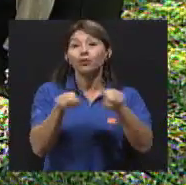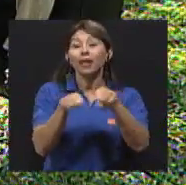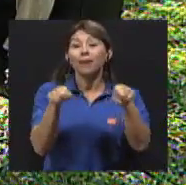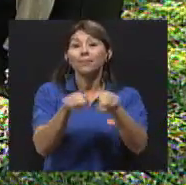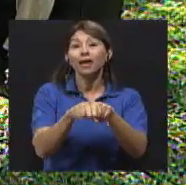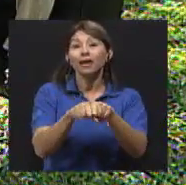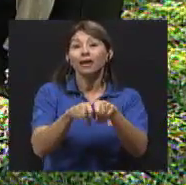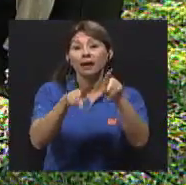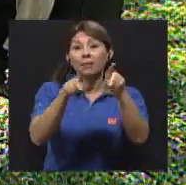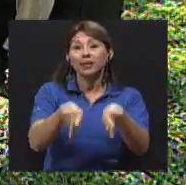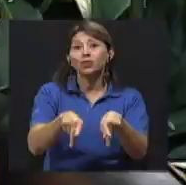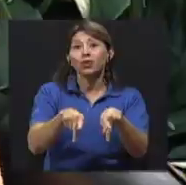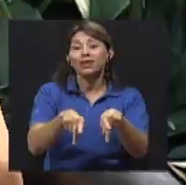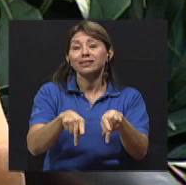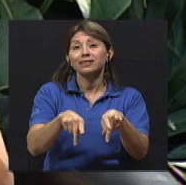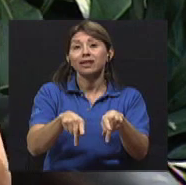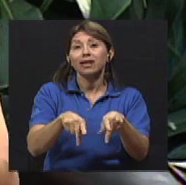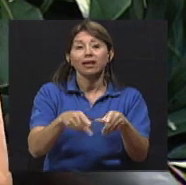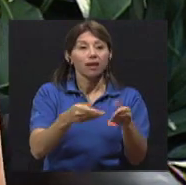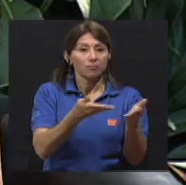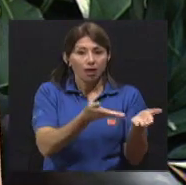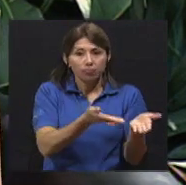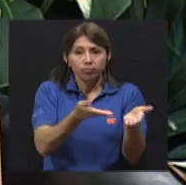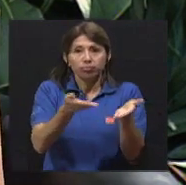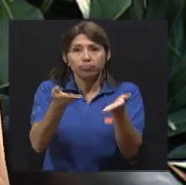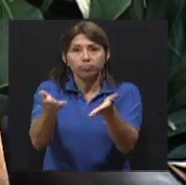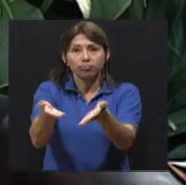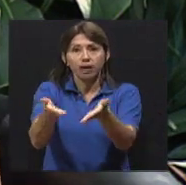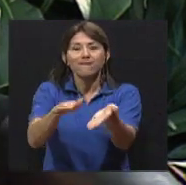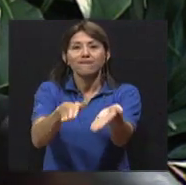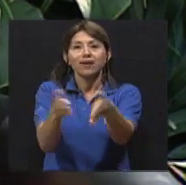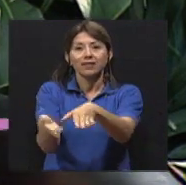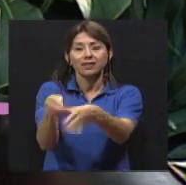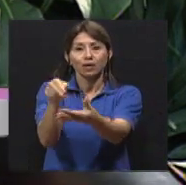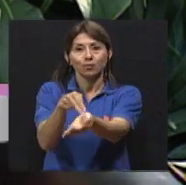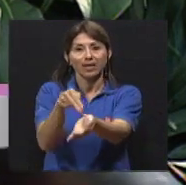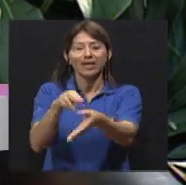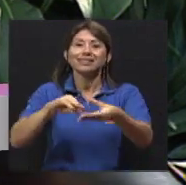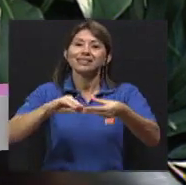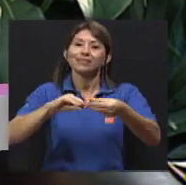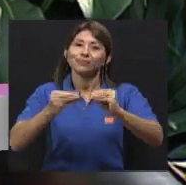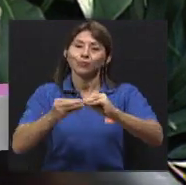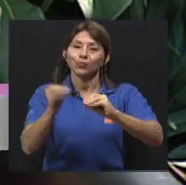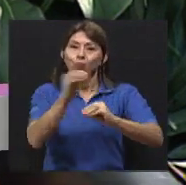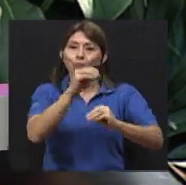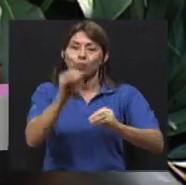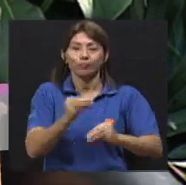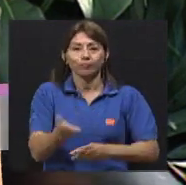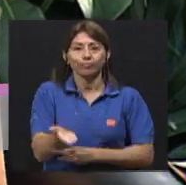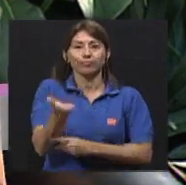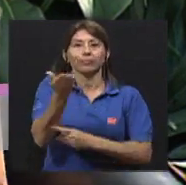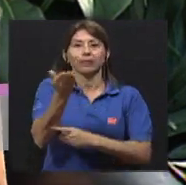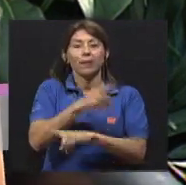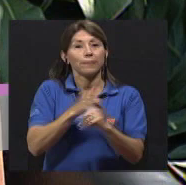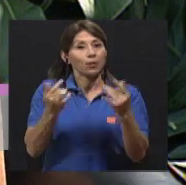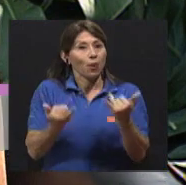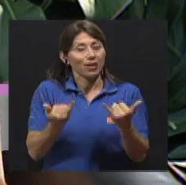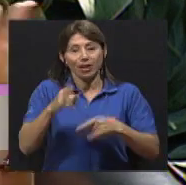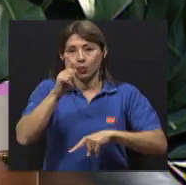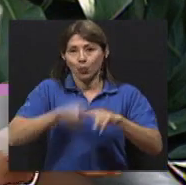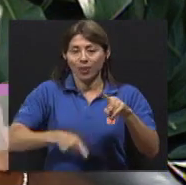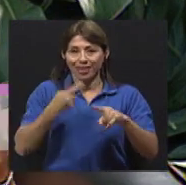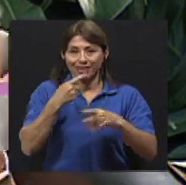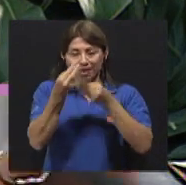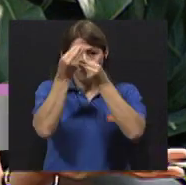traslado o ya están en hospital. Quiere decir que esta cifra todavía es mayor. Pero no podemos ahorita dar la información,